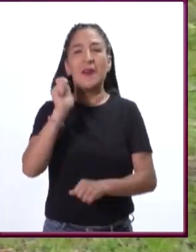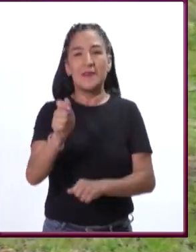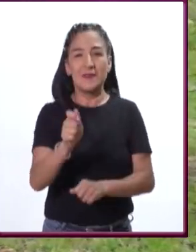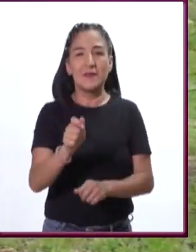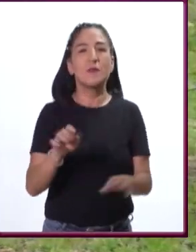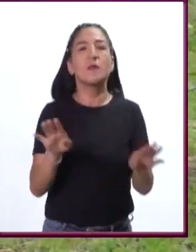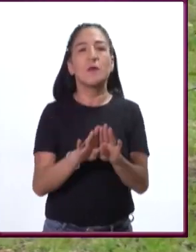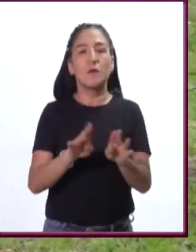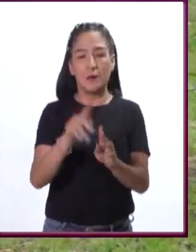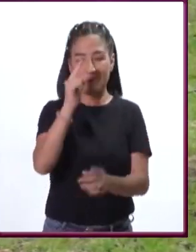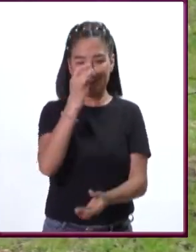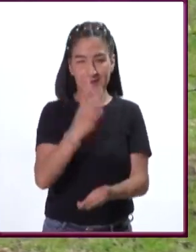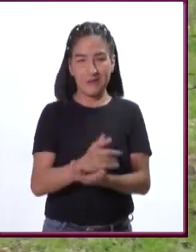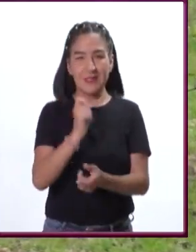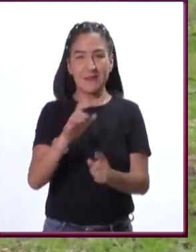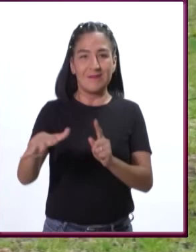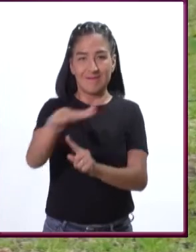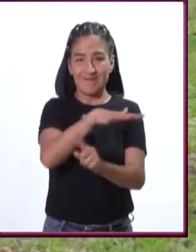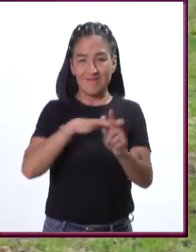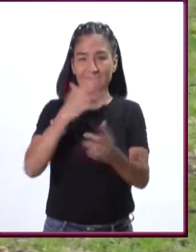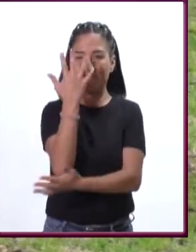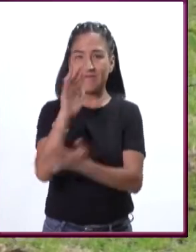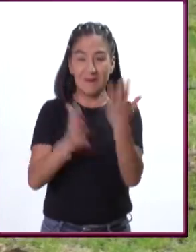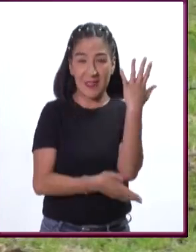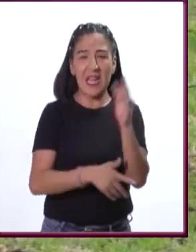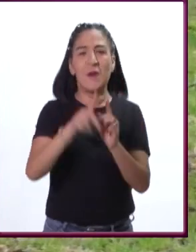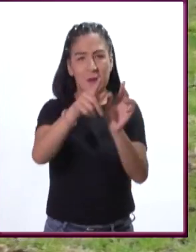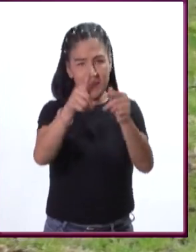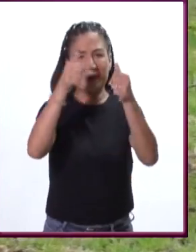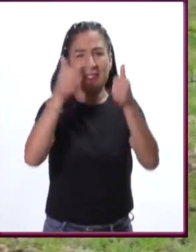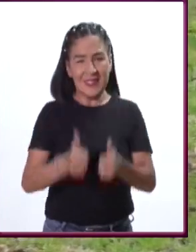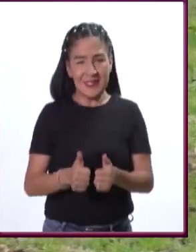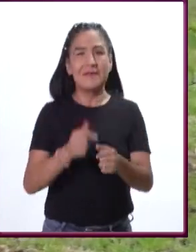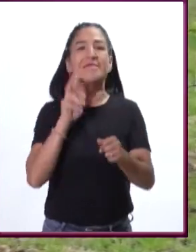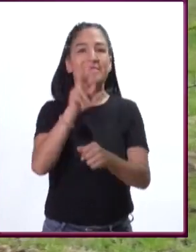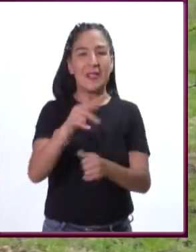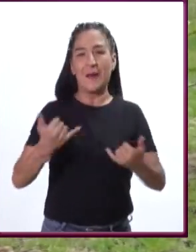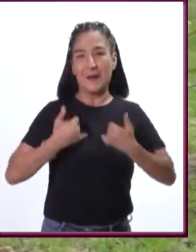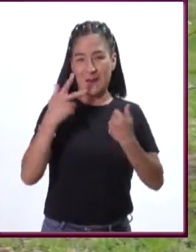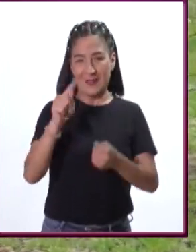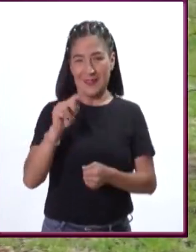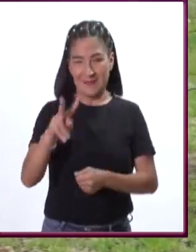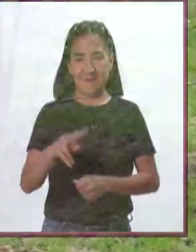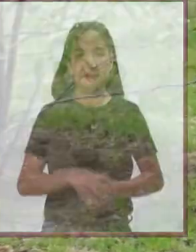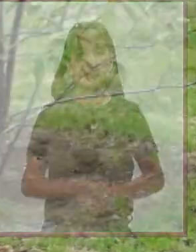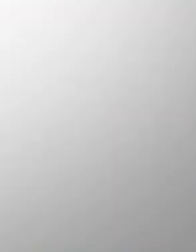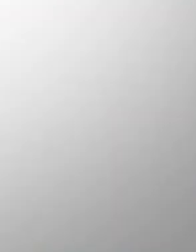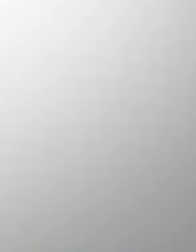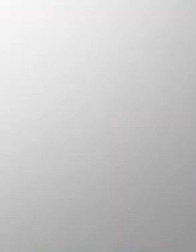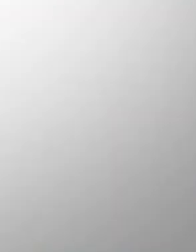de ser uno con la naturaleza. Quédate con nosotros. Estamos en Jóvenes por TV.